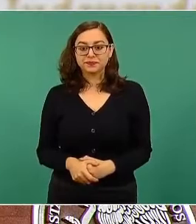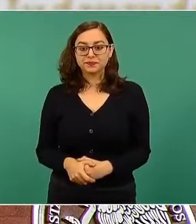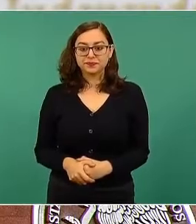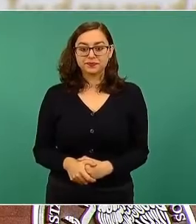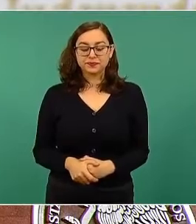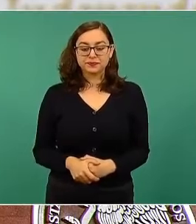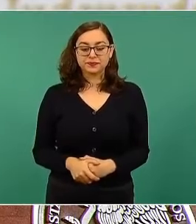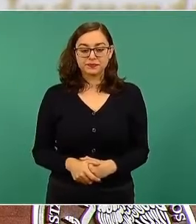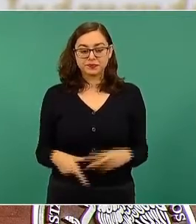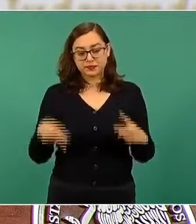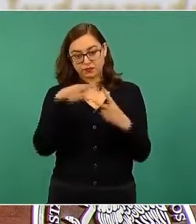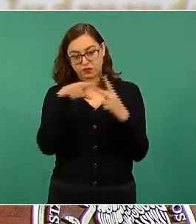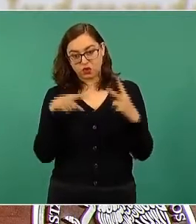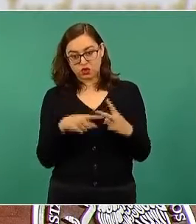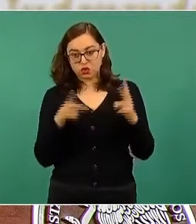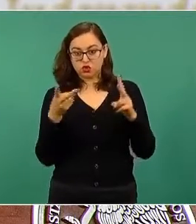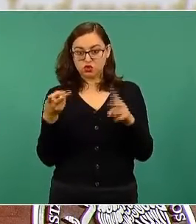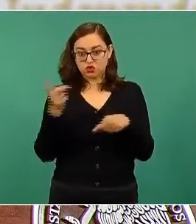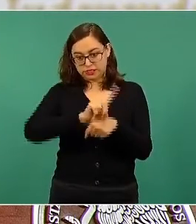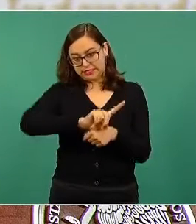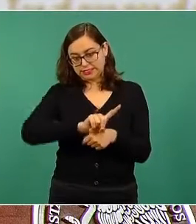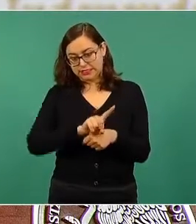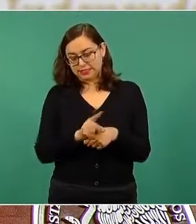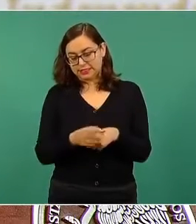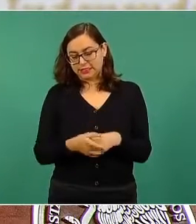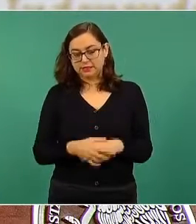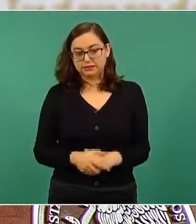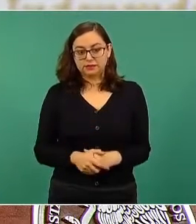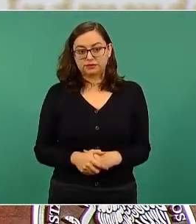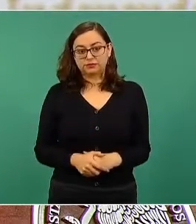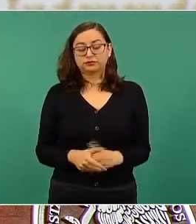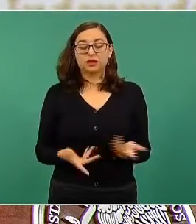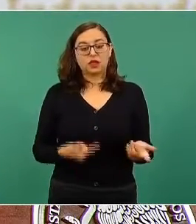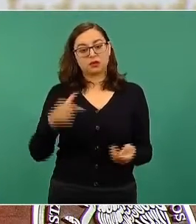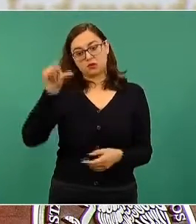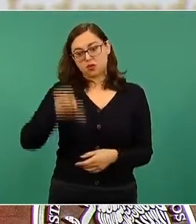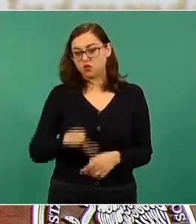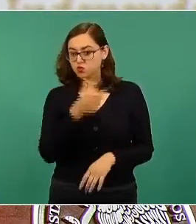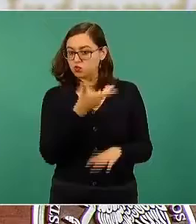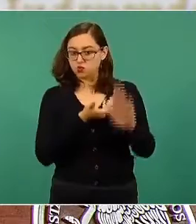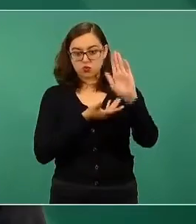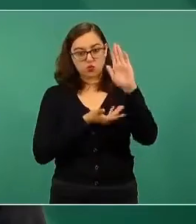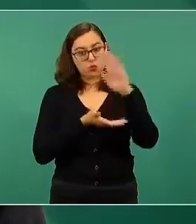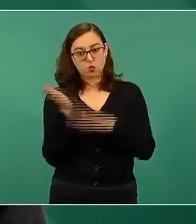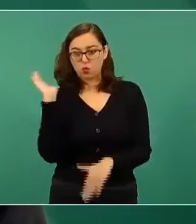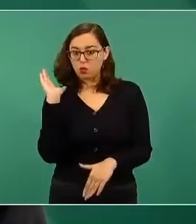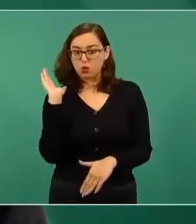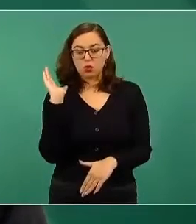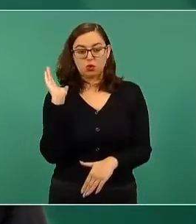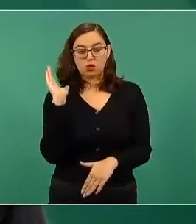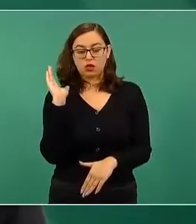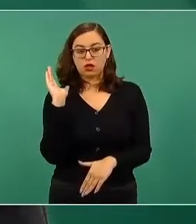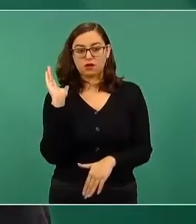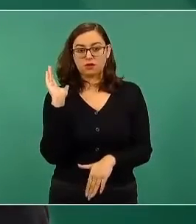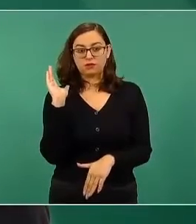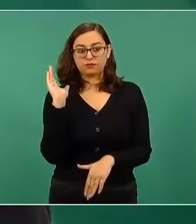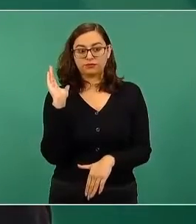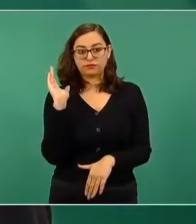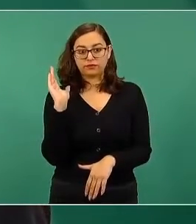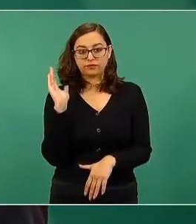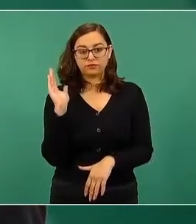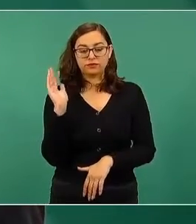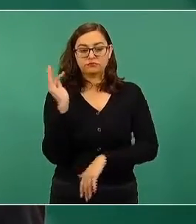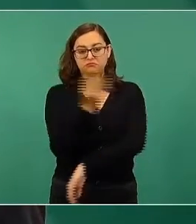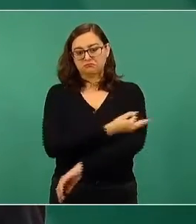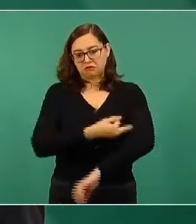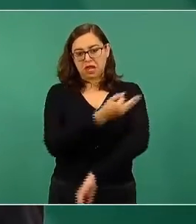Son los dos días, de modo que hoy salimos hacia Mérida por